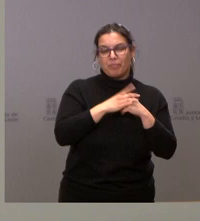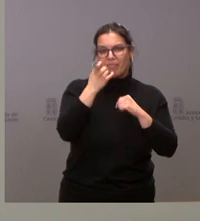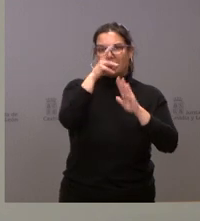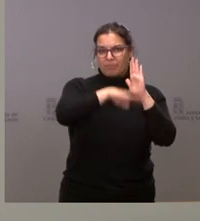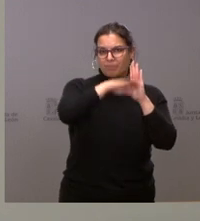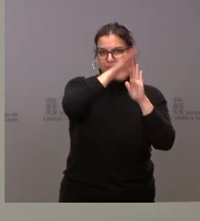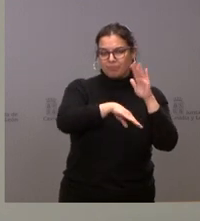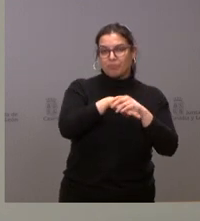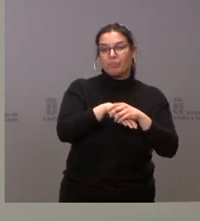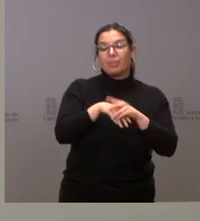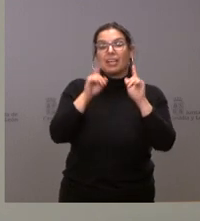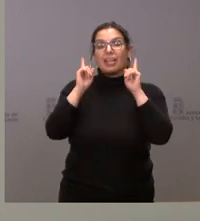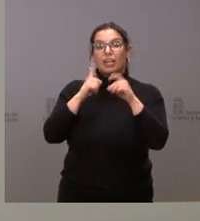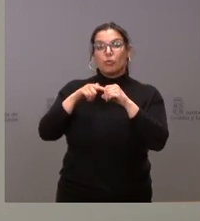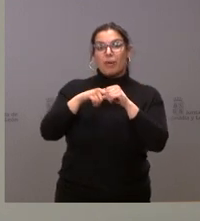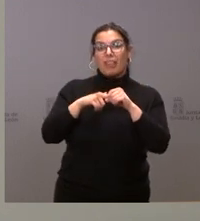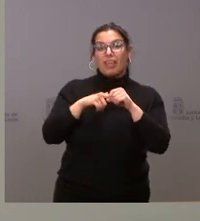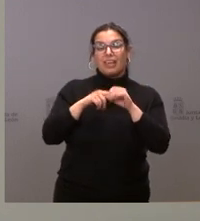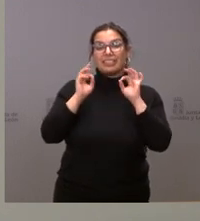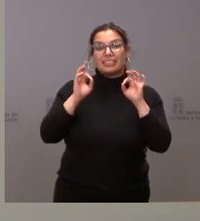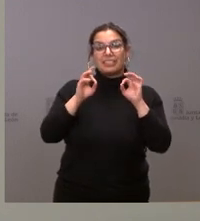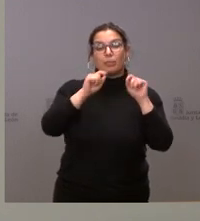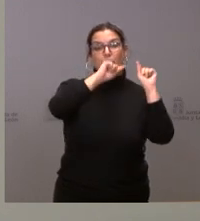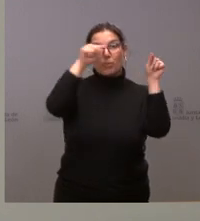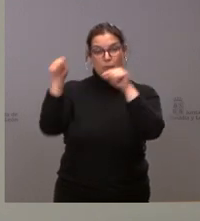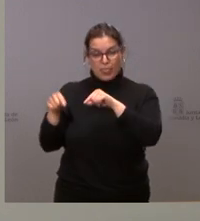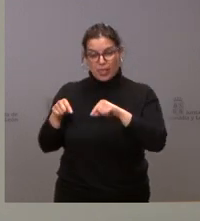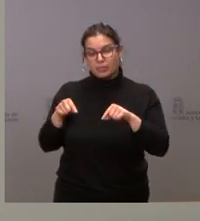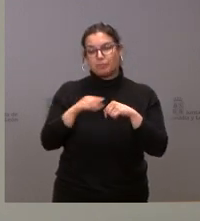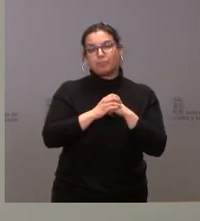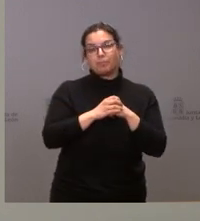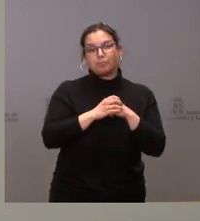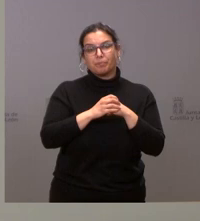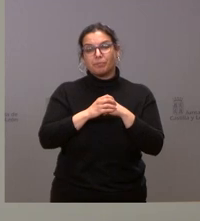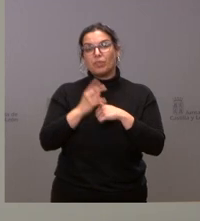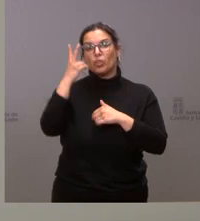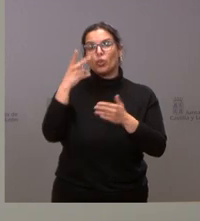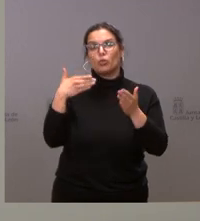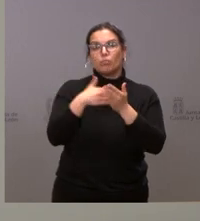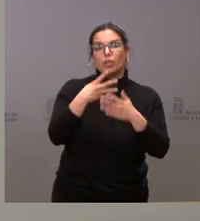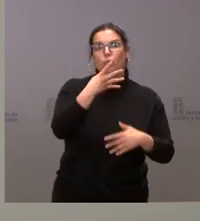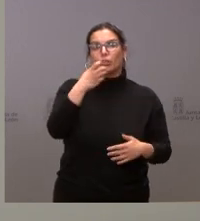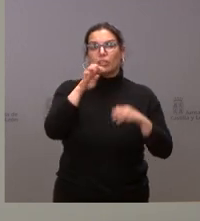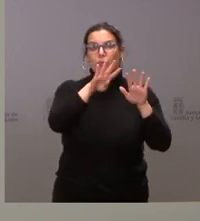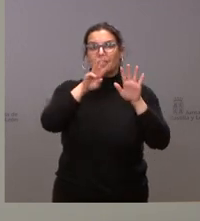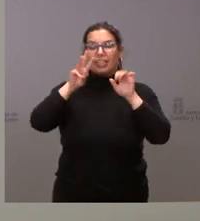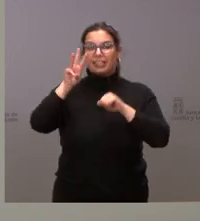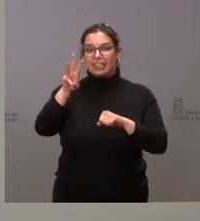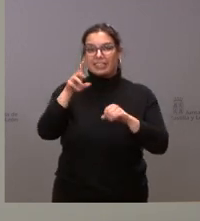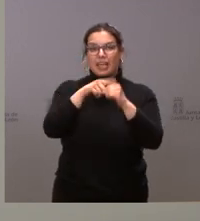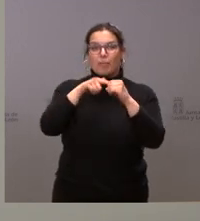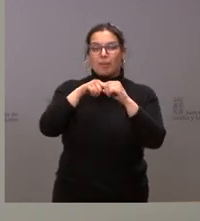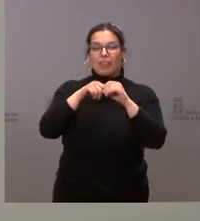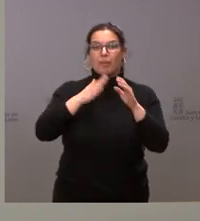las plazas por provincias, como les digo, hay 2.493 plazas correspondientes a